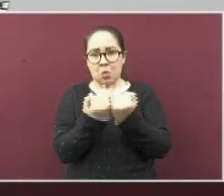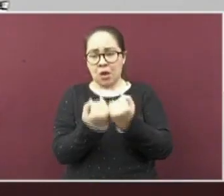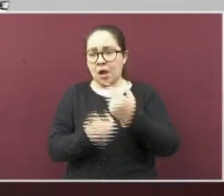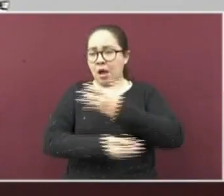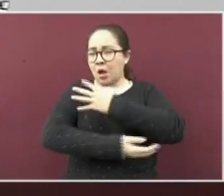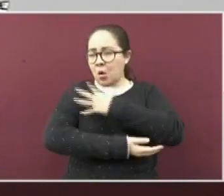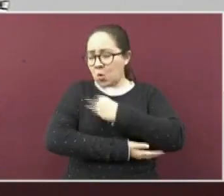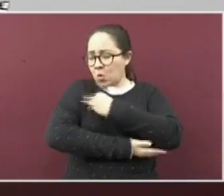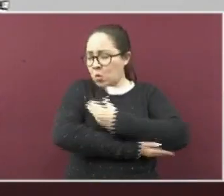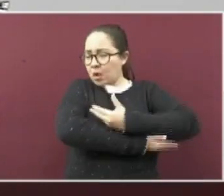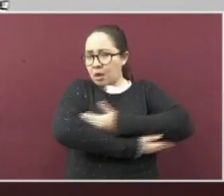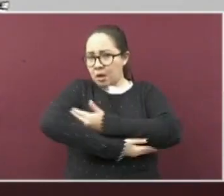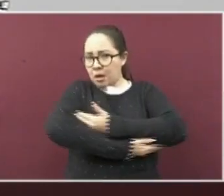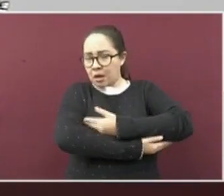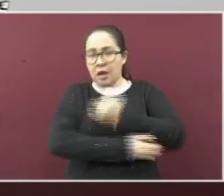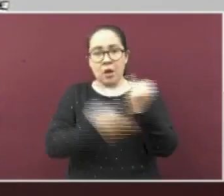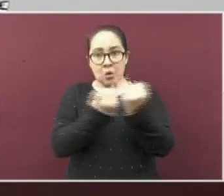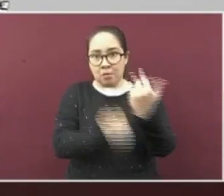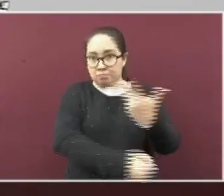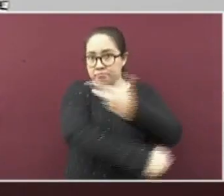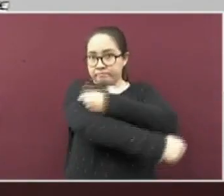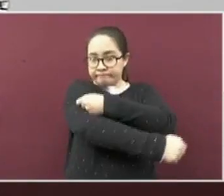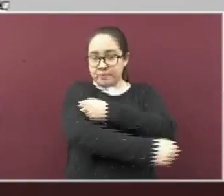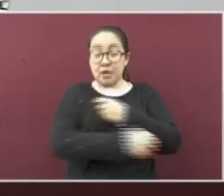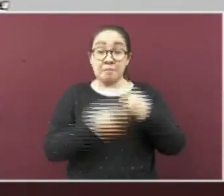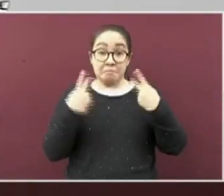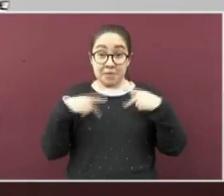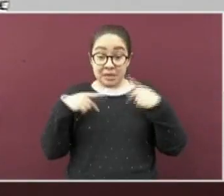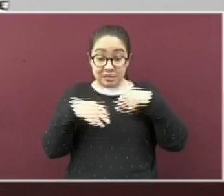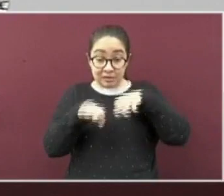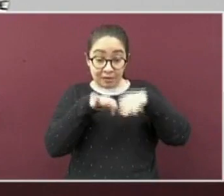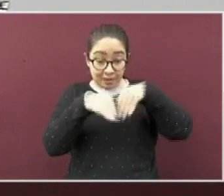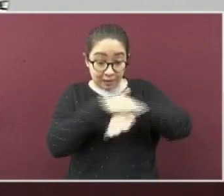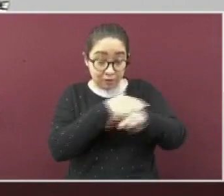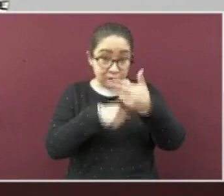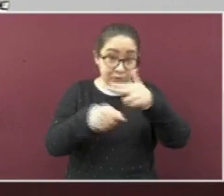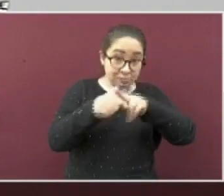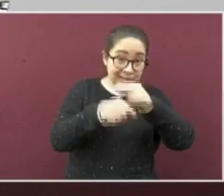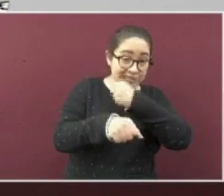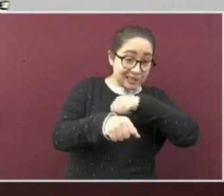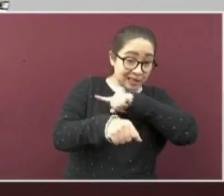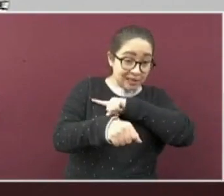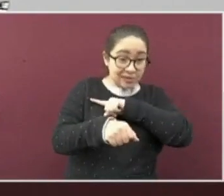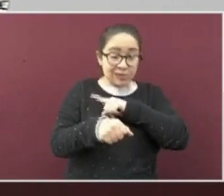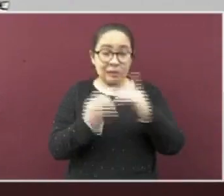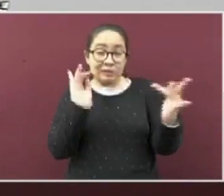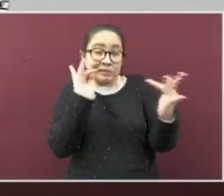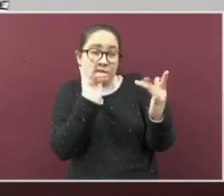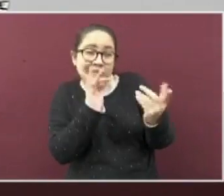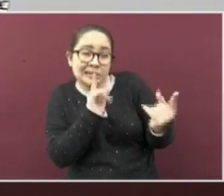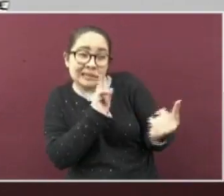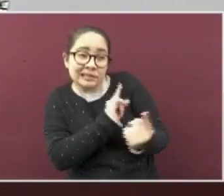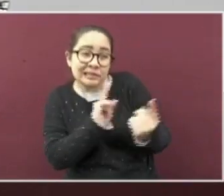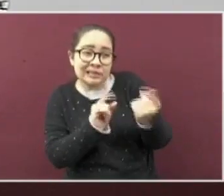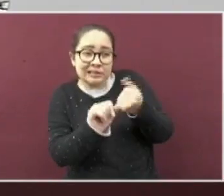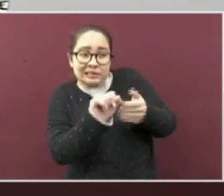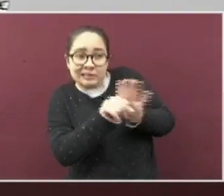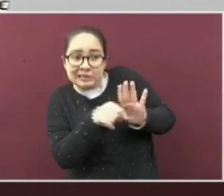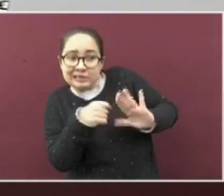salud en contacto con usuarios. Personas de 5 a 59 años con